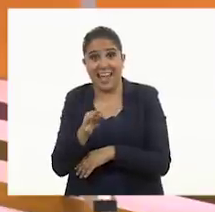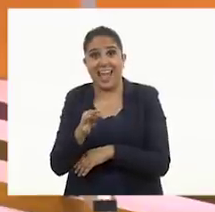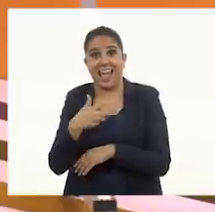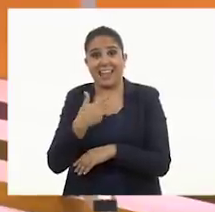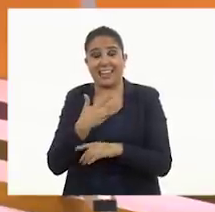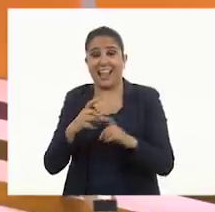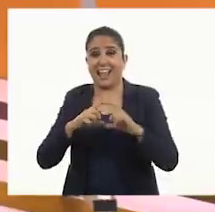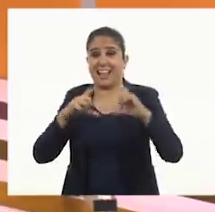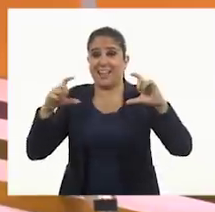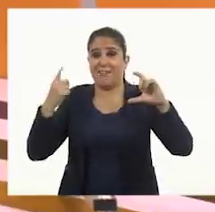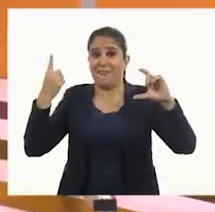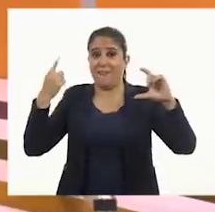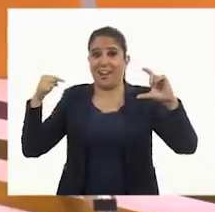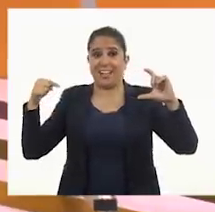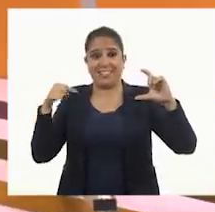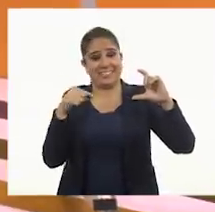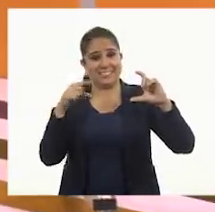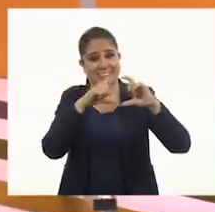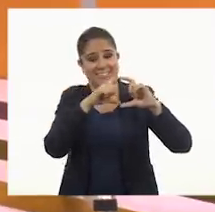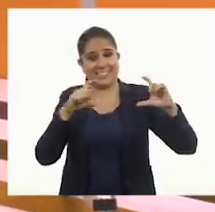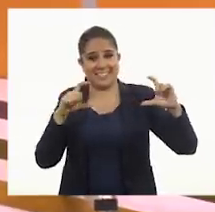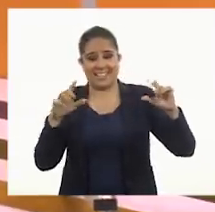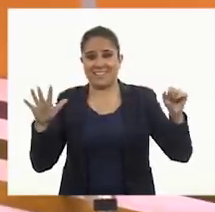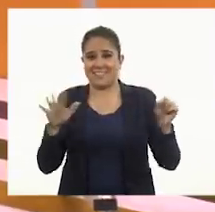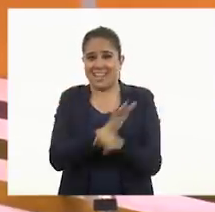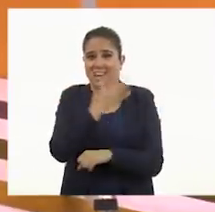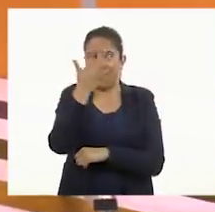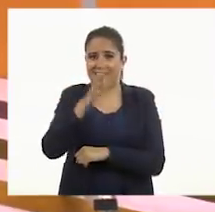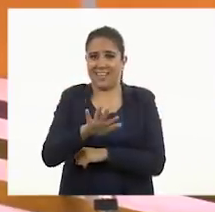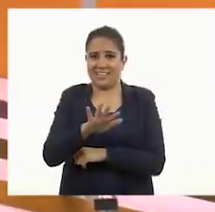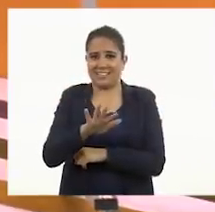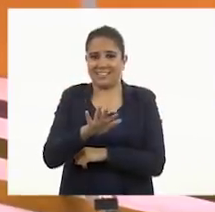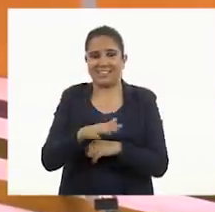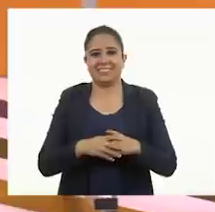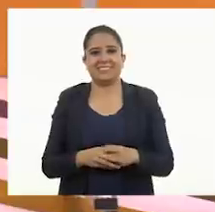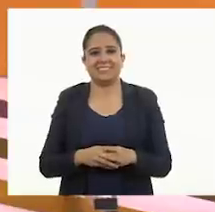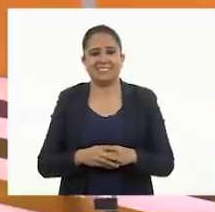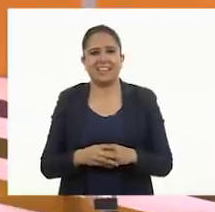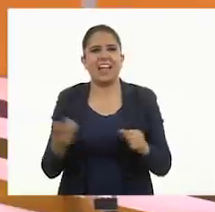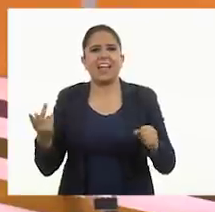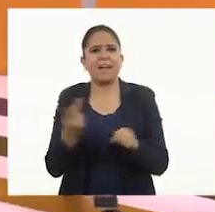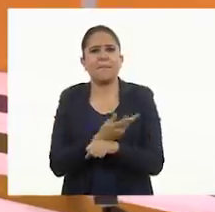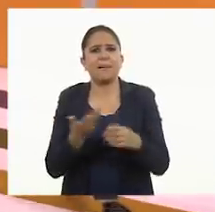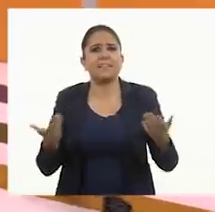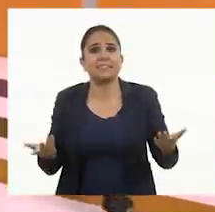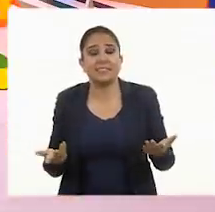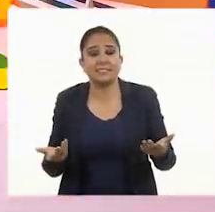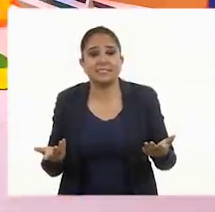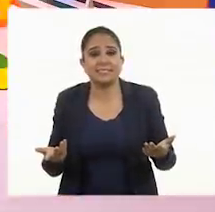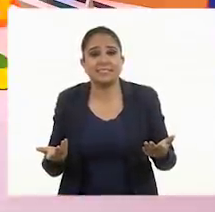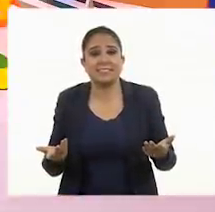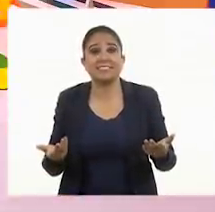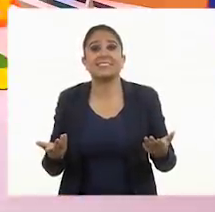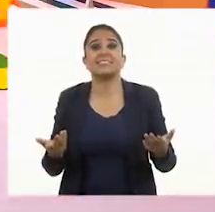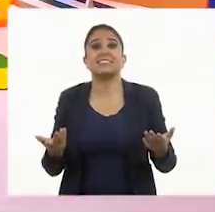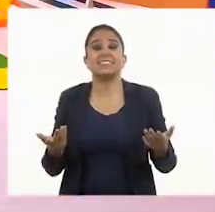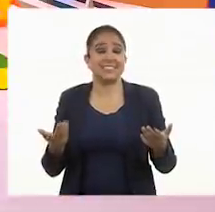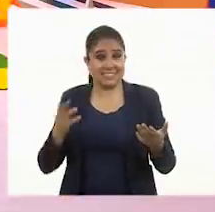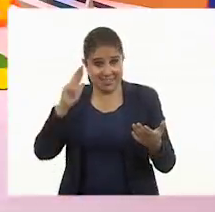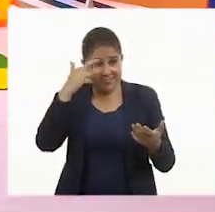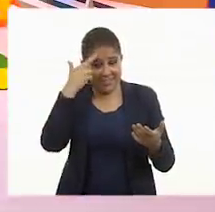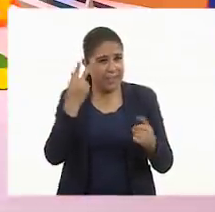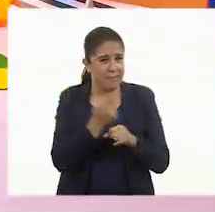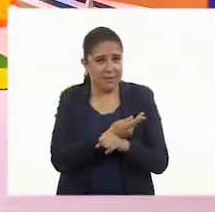una tarjetita con un tablero de diez. ¿Y qué pasaba? ¿Alguien lo recuerda?